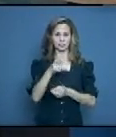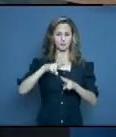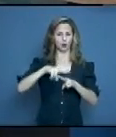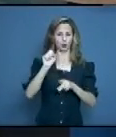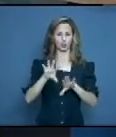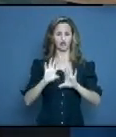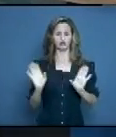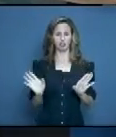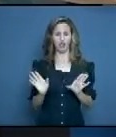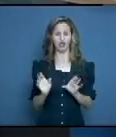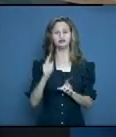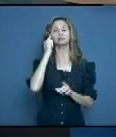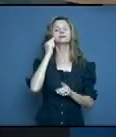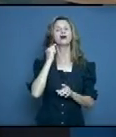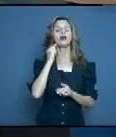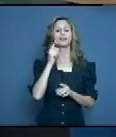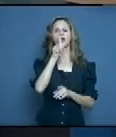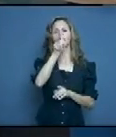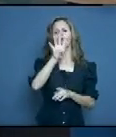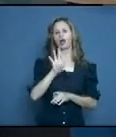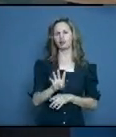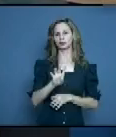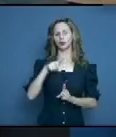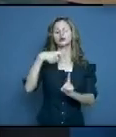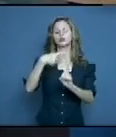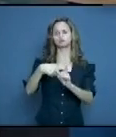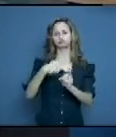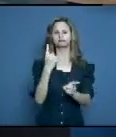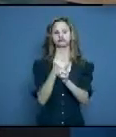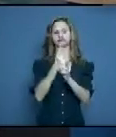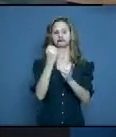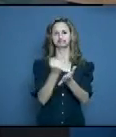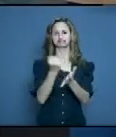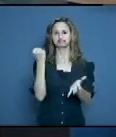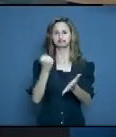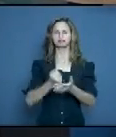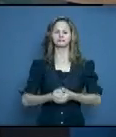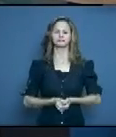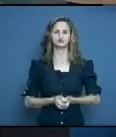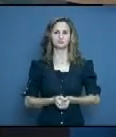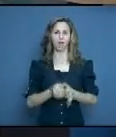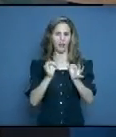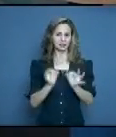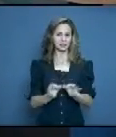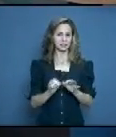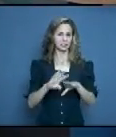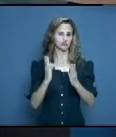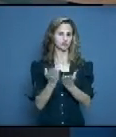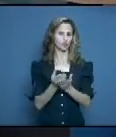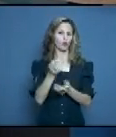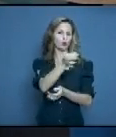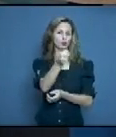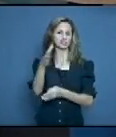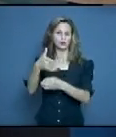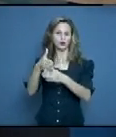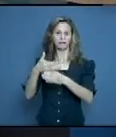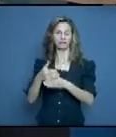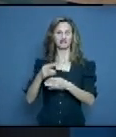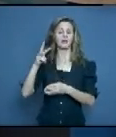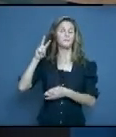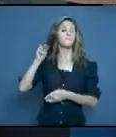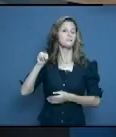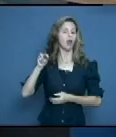área de salud, San Andrés, 14 casos que son contactos de confirmados. Aquí está el municipio de Mayarí, que sigue peligrosamente